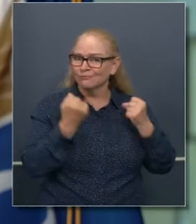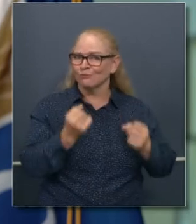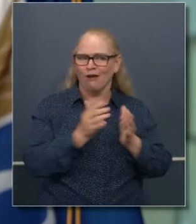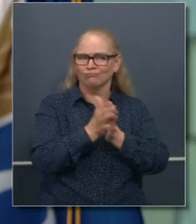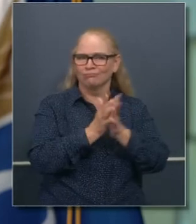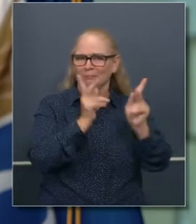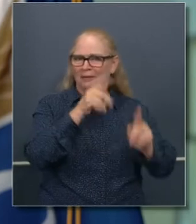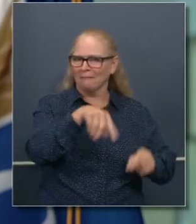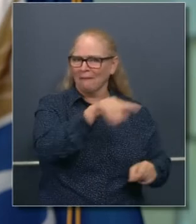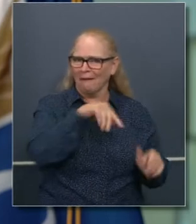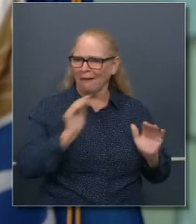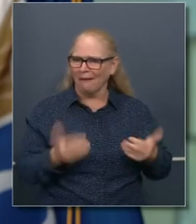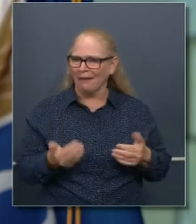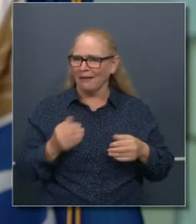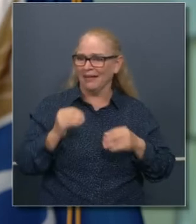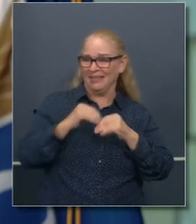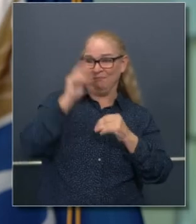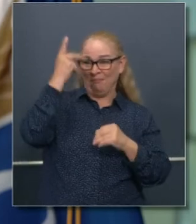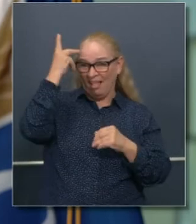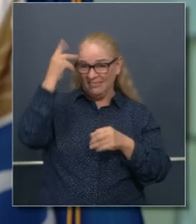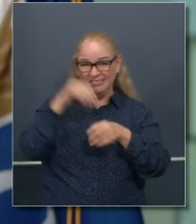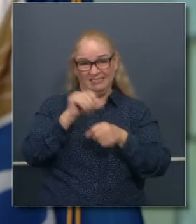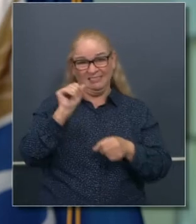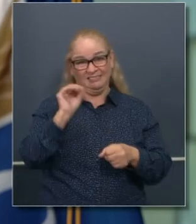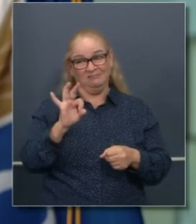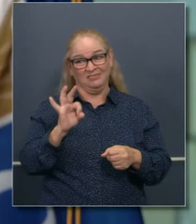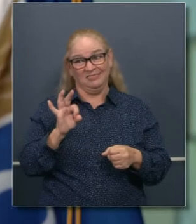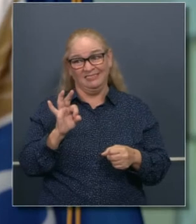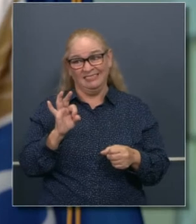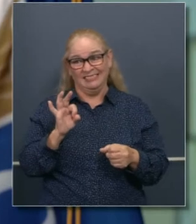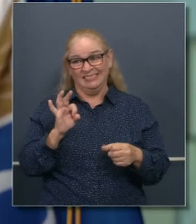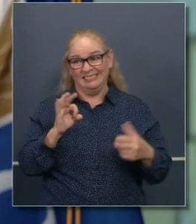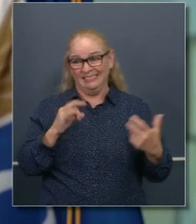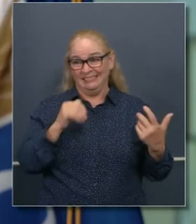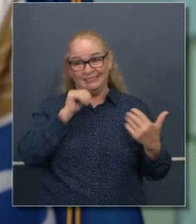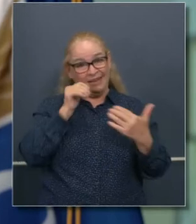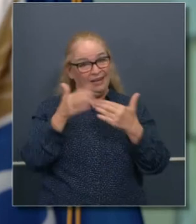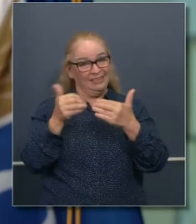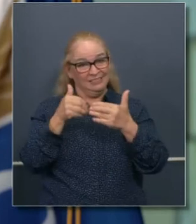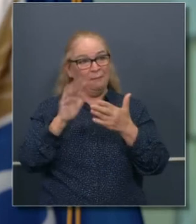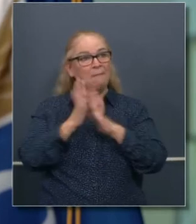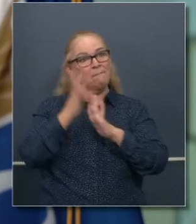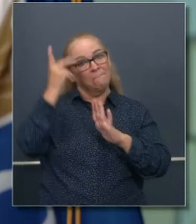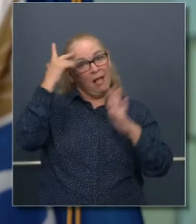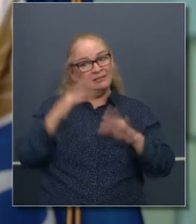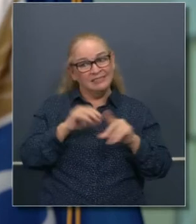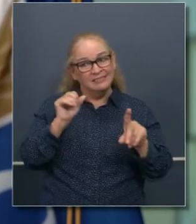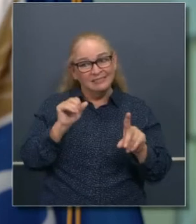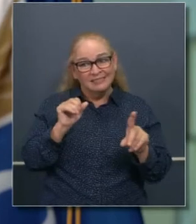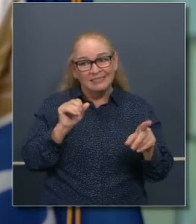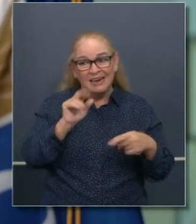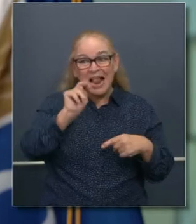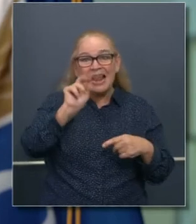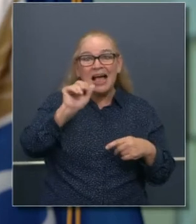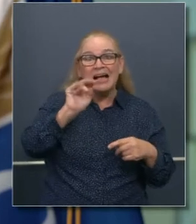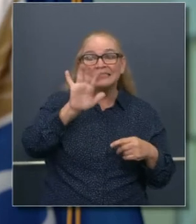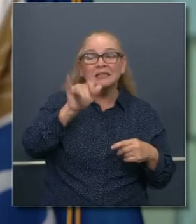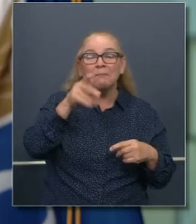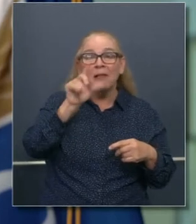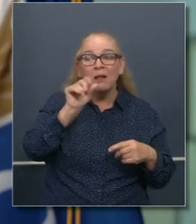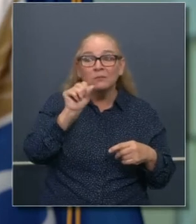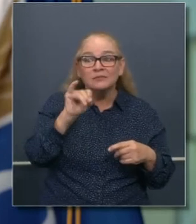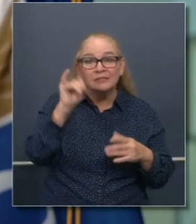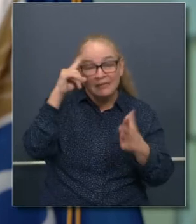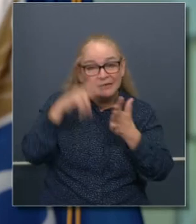que no es para el tímido. Y no me sorprende para nada que algunos de los grandes líderes en el país, como Nancy Pelosi, entre las más